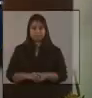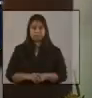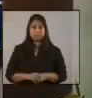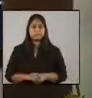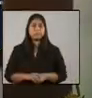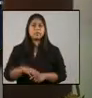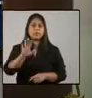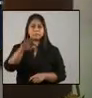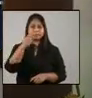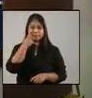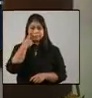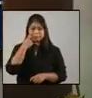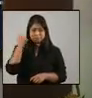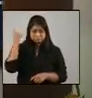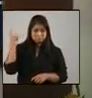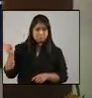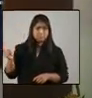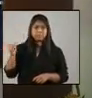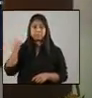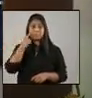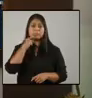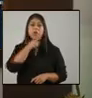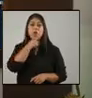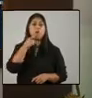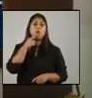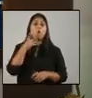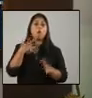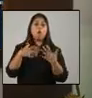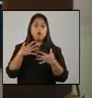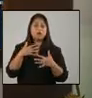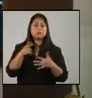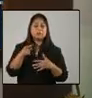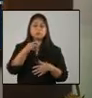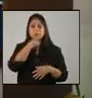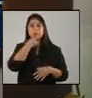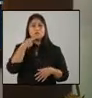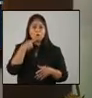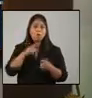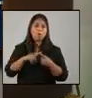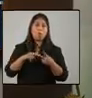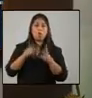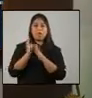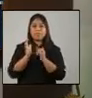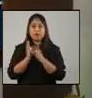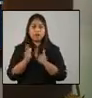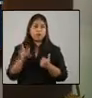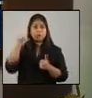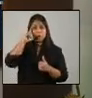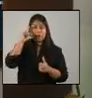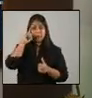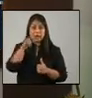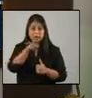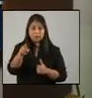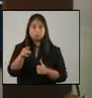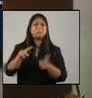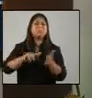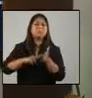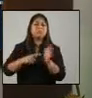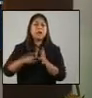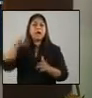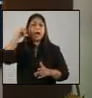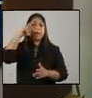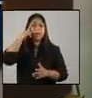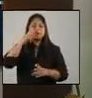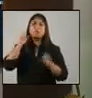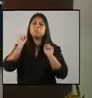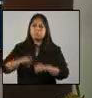que se mantengan en ese control de casos. Por eso es tan importante que usted nos ayude a preservar a